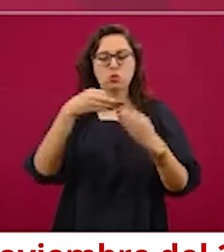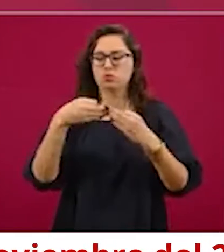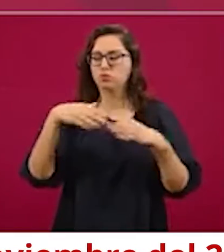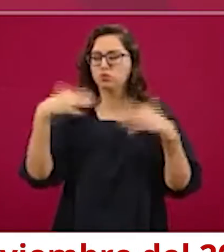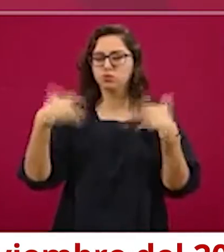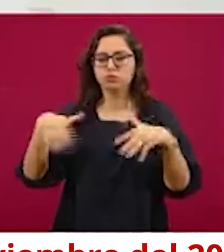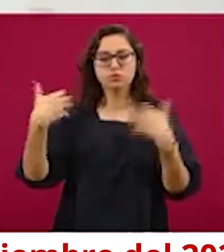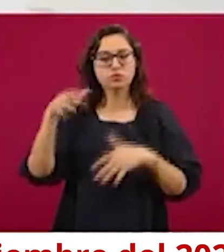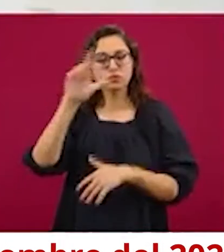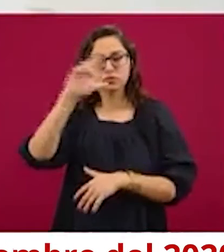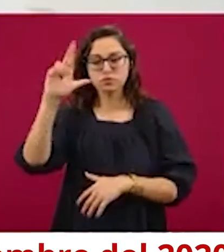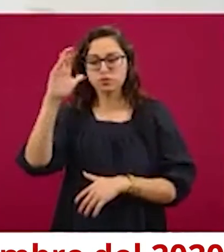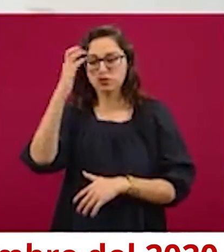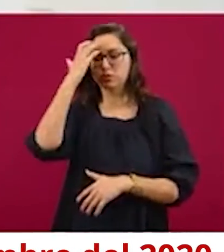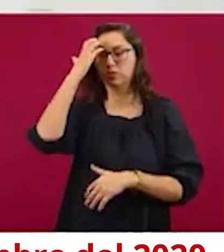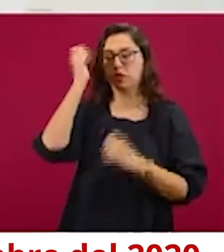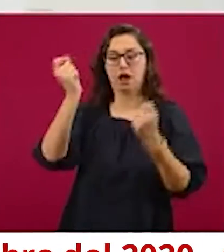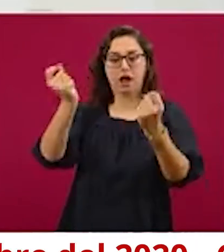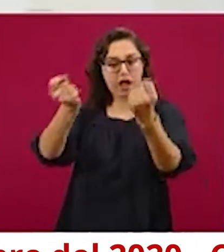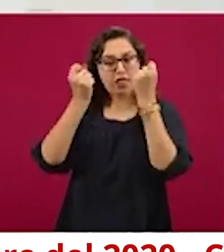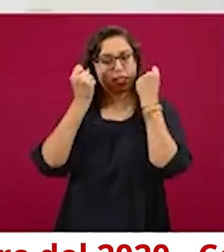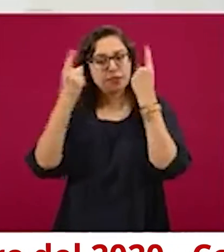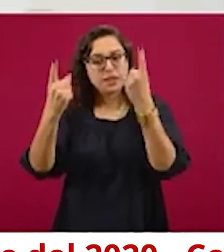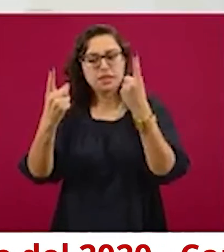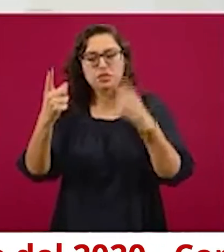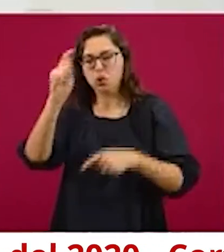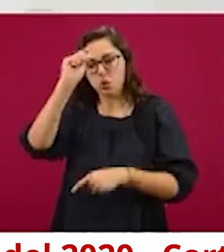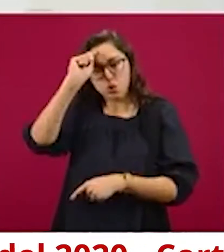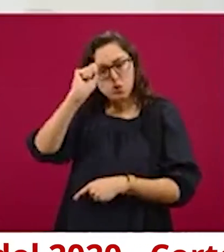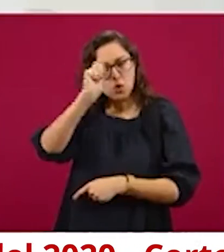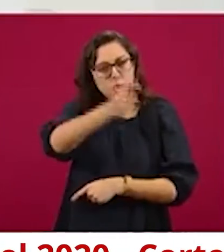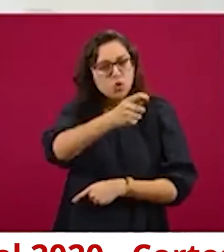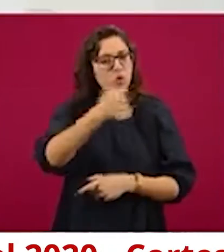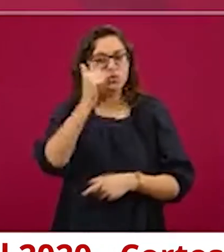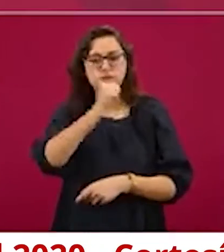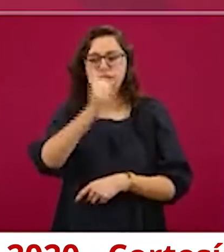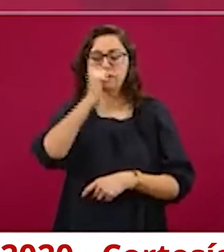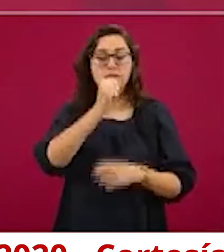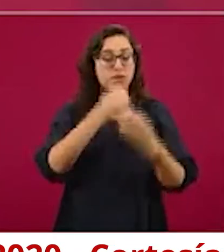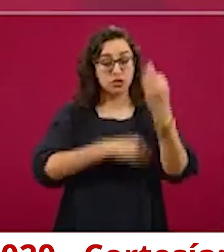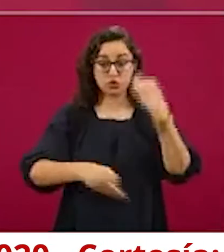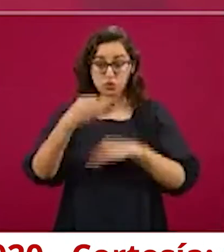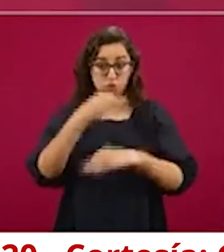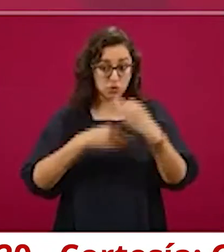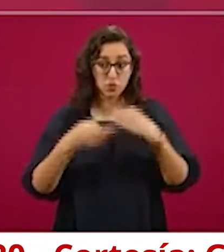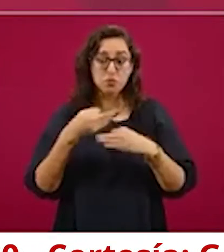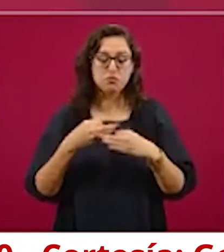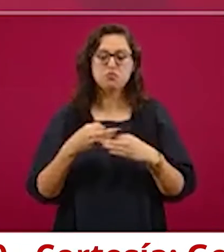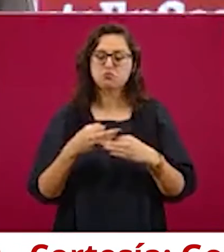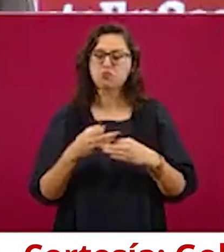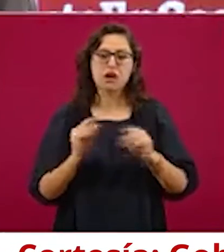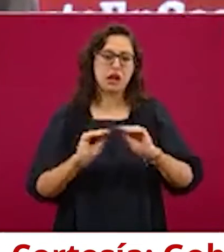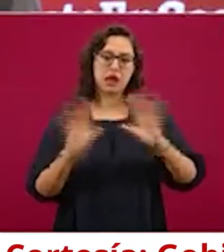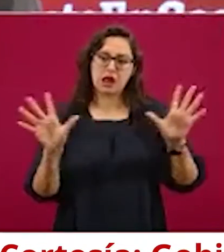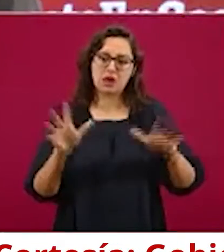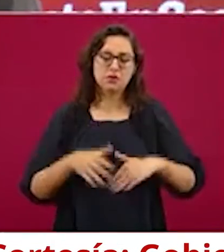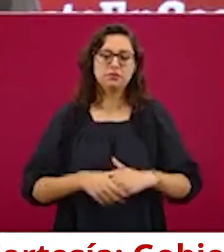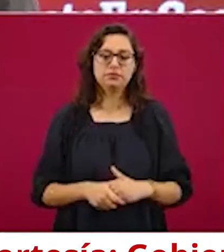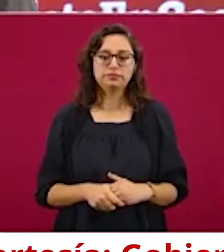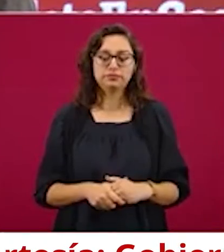homenajes que sean necesarios y lo mejor es